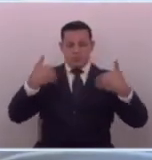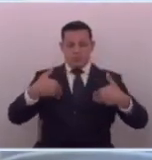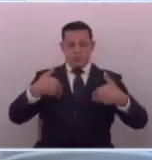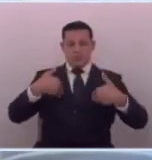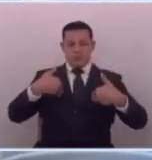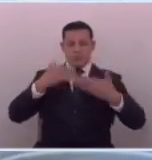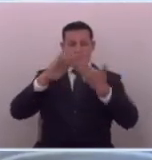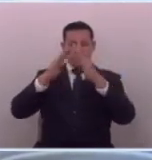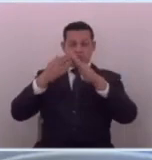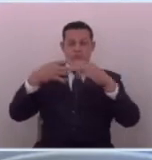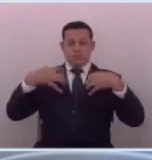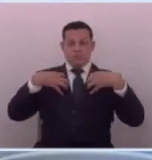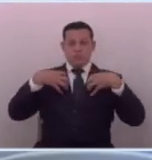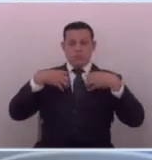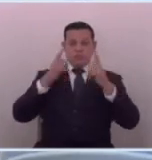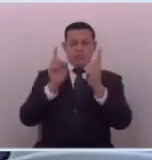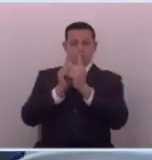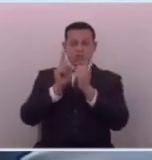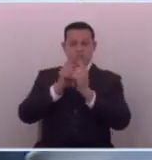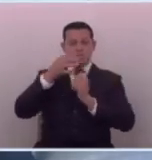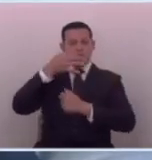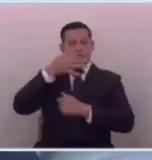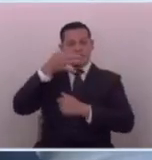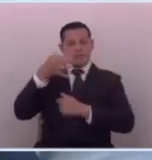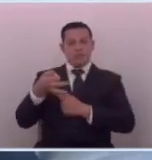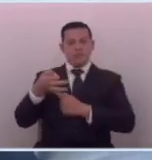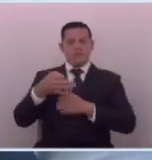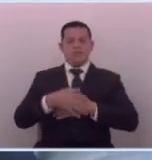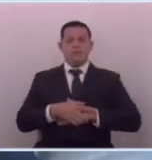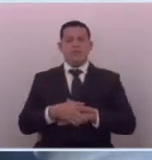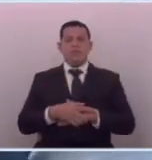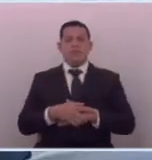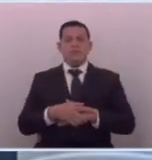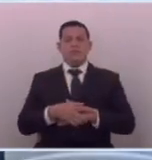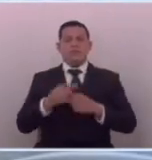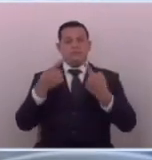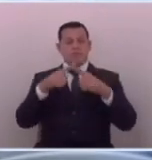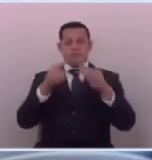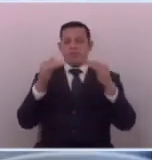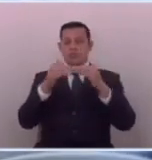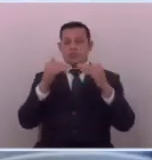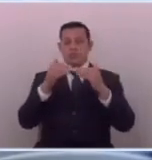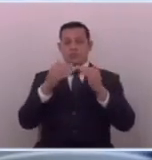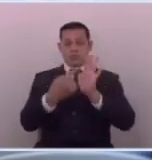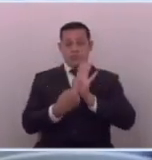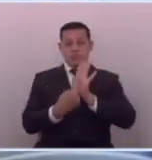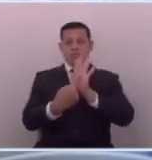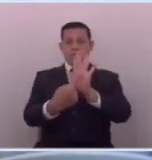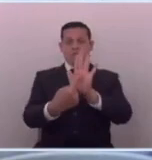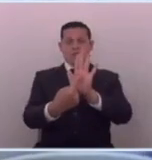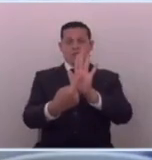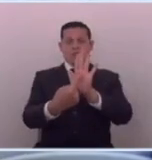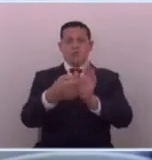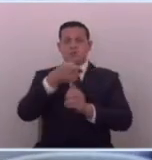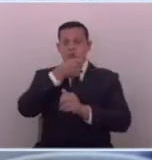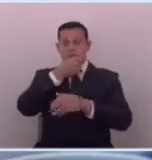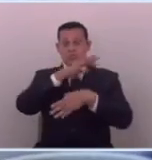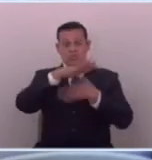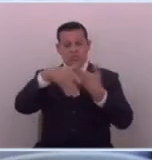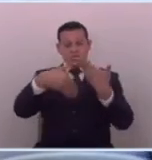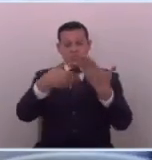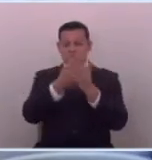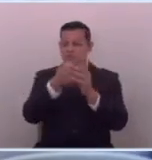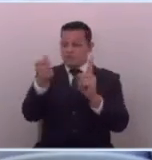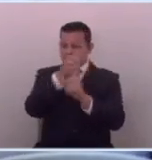tiene la ciudadanía por conocer la verdad pero también hay que dar a conocer todos los